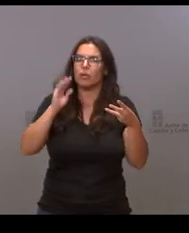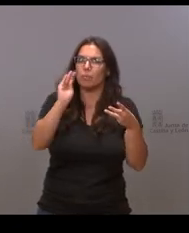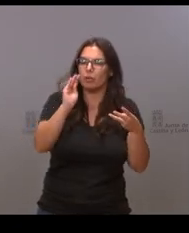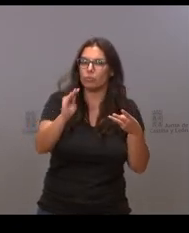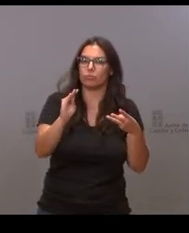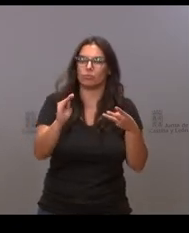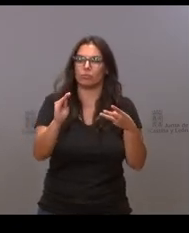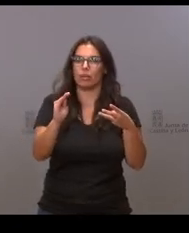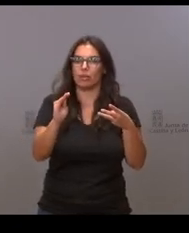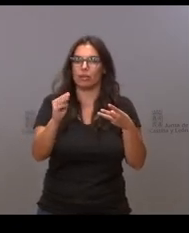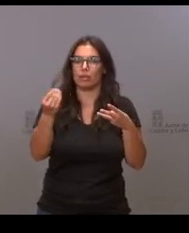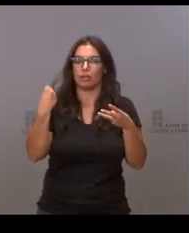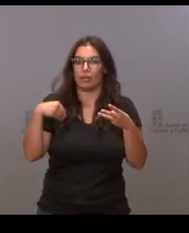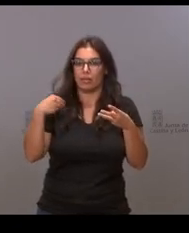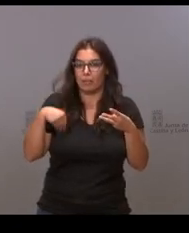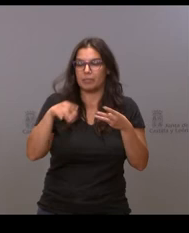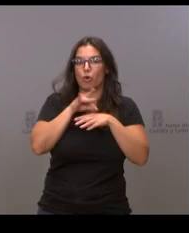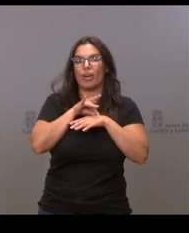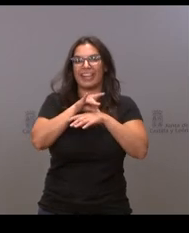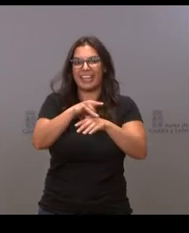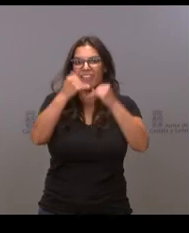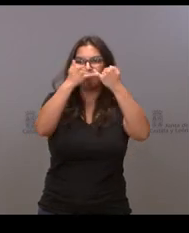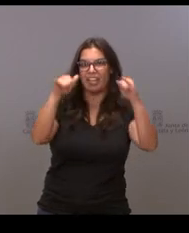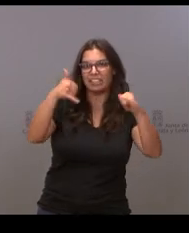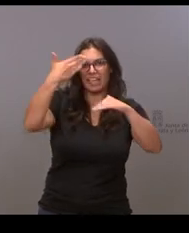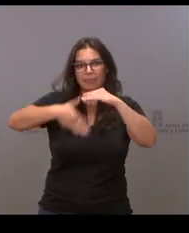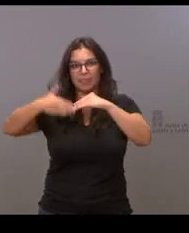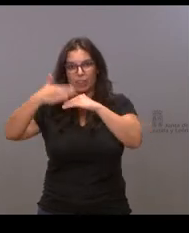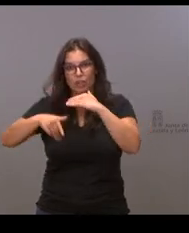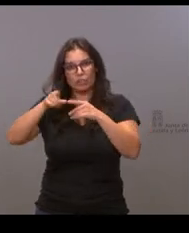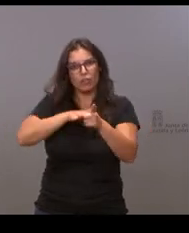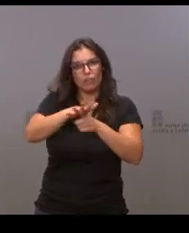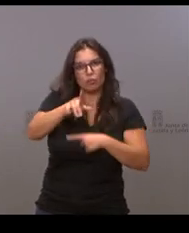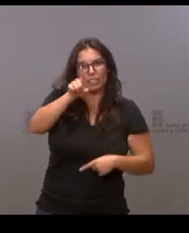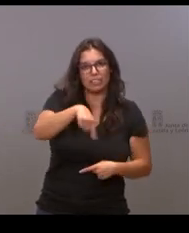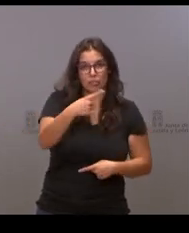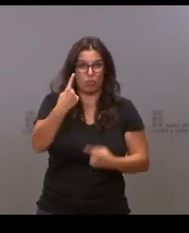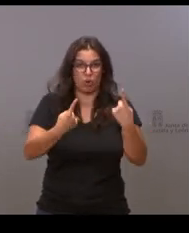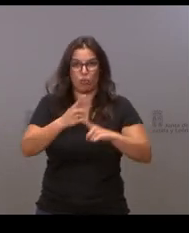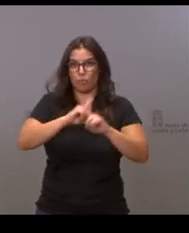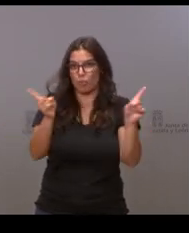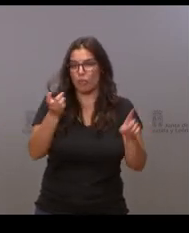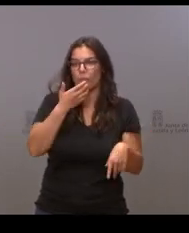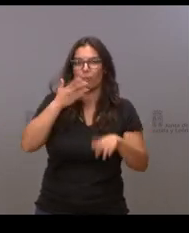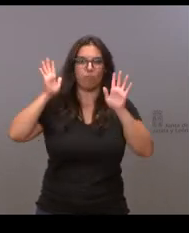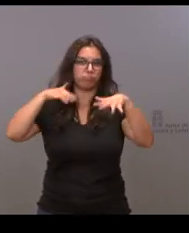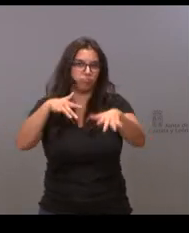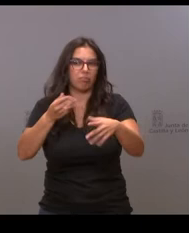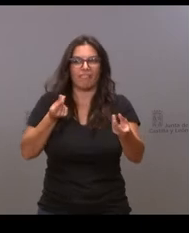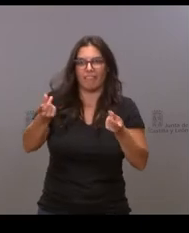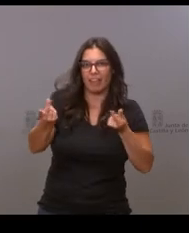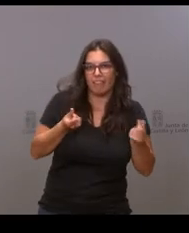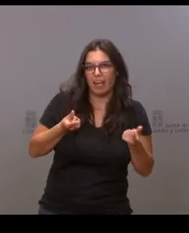estas guías que mandan de las fiestas y de las restricciones todas esas cosas que todavía estaban prohibidas, pasacalles, verbenas,